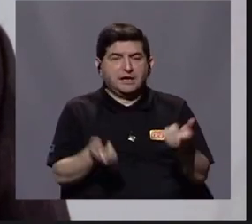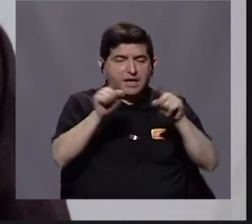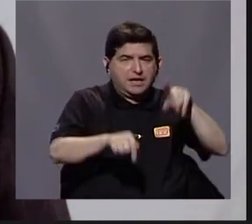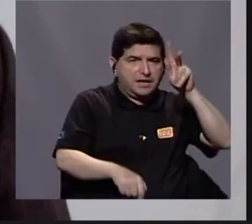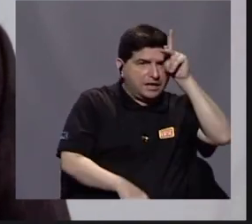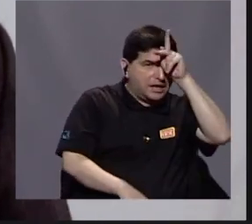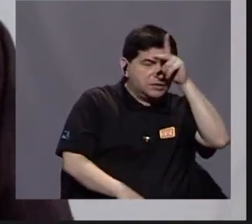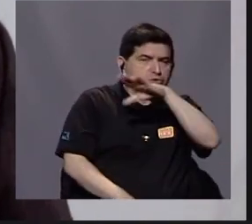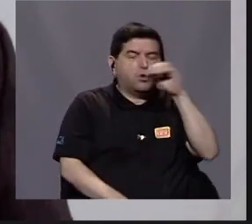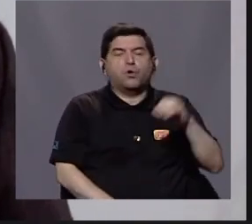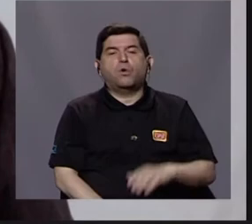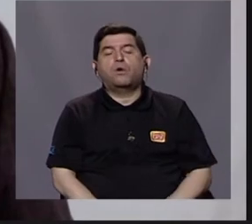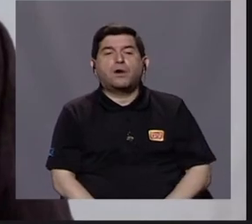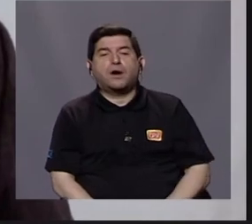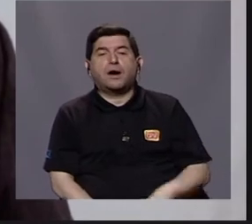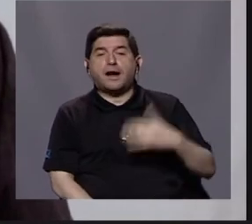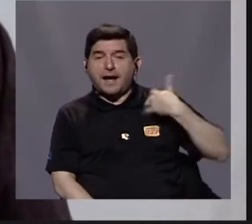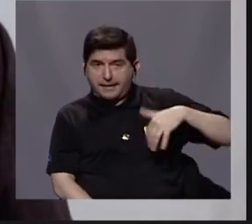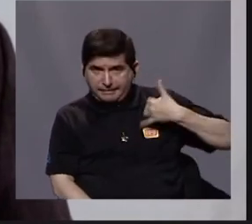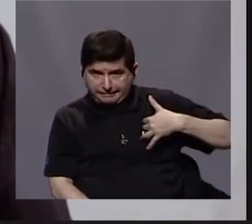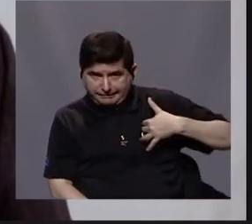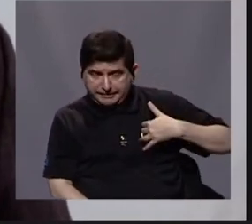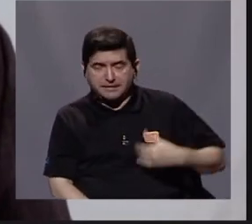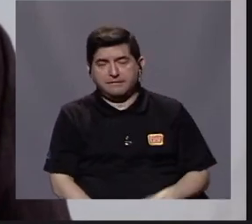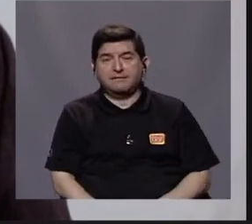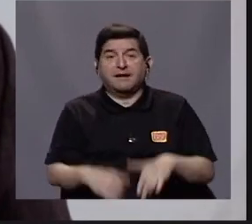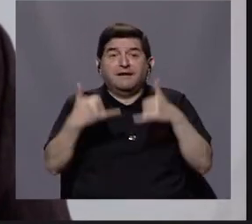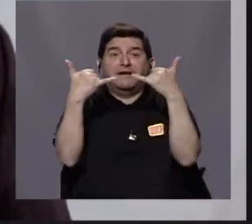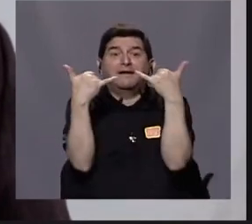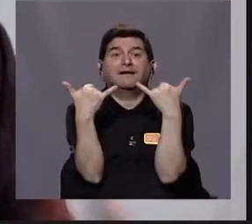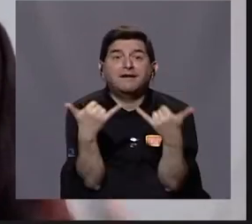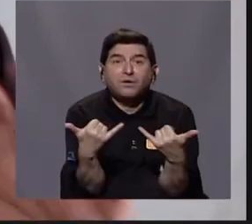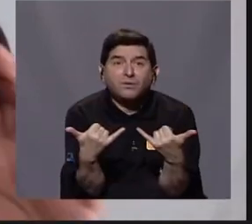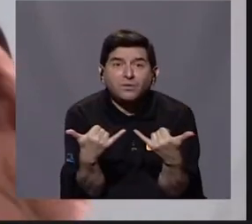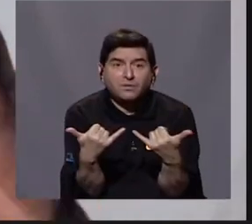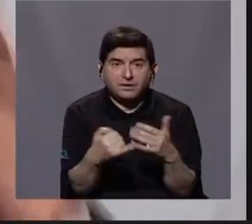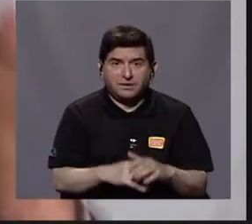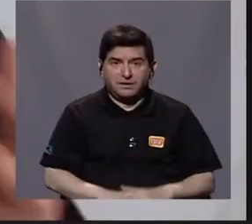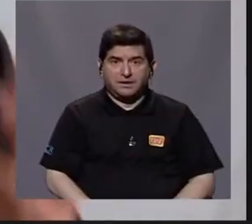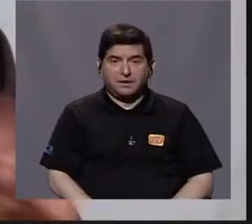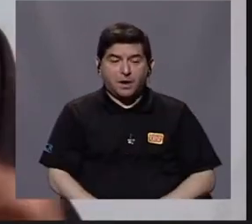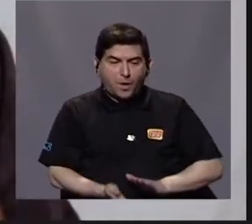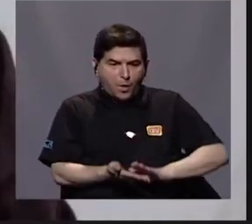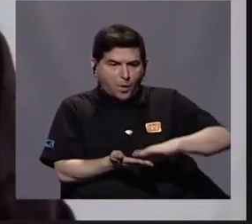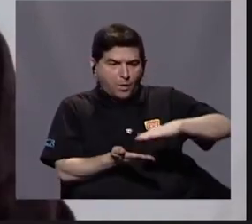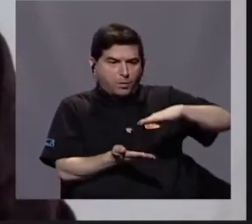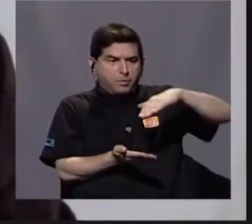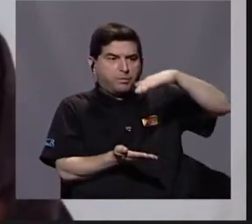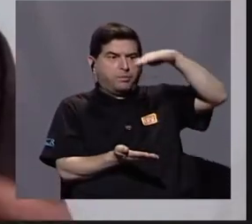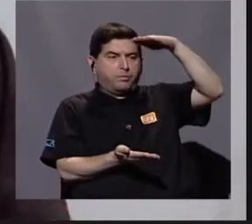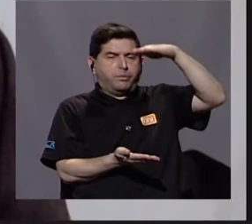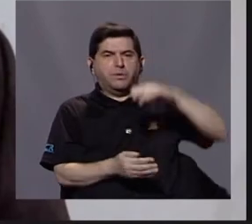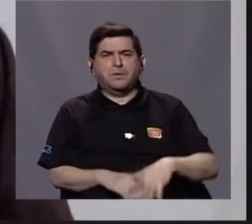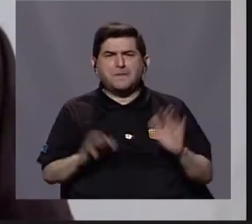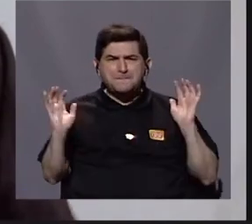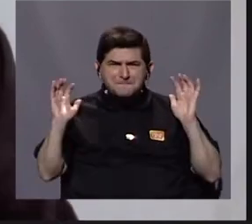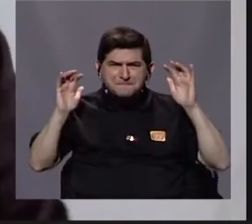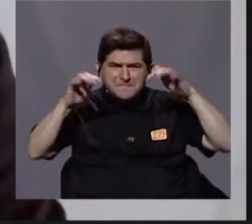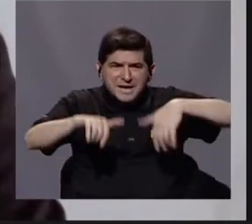Argentina, que ahora, repito, se ha incrementado con una migración